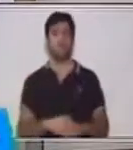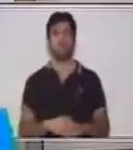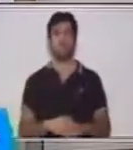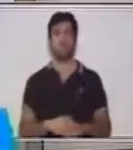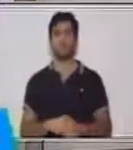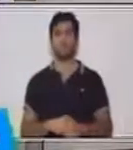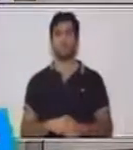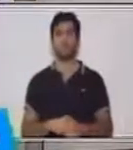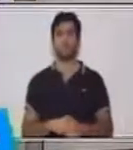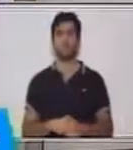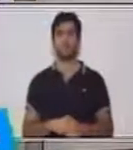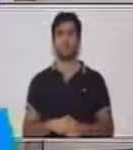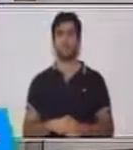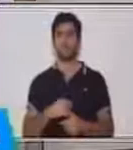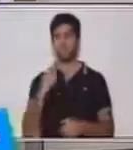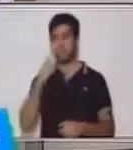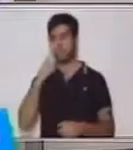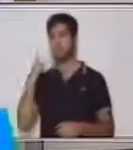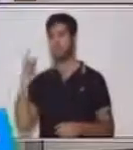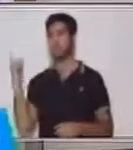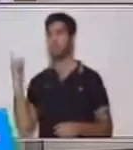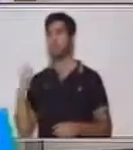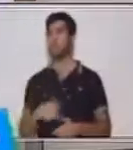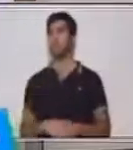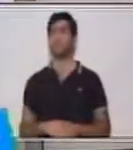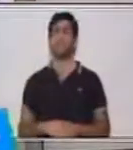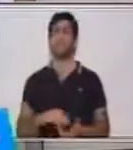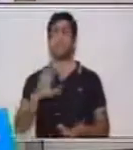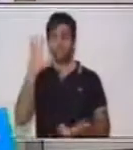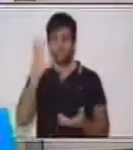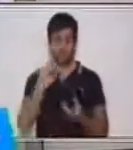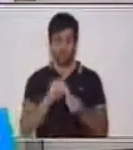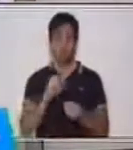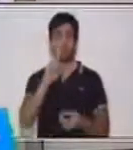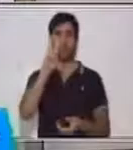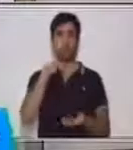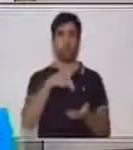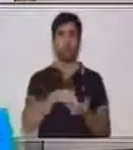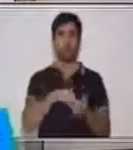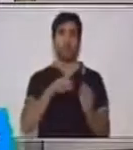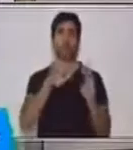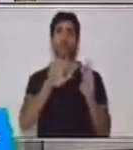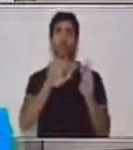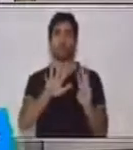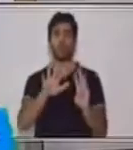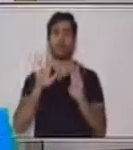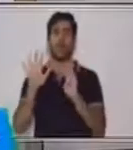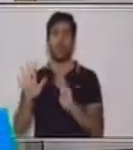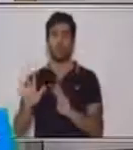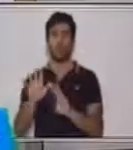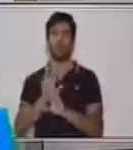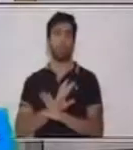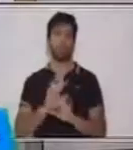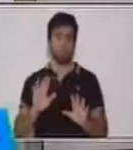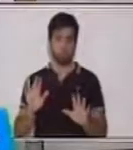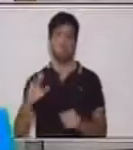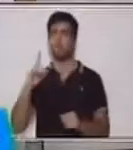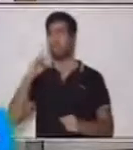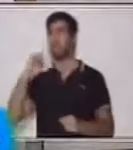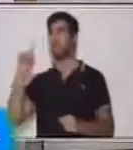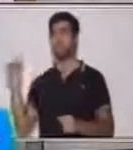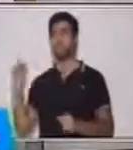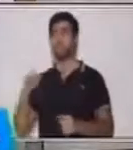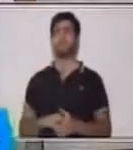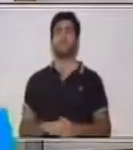Ocho. Cero. Dos. Dos mil ochenta. Eso representa esta cantidad.